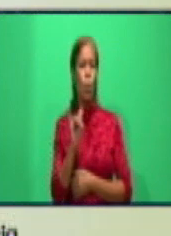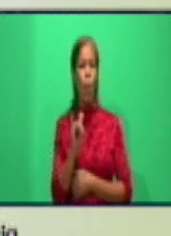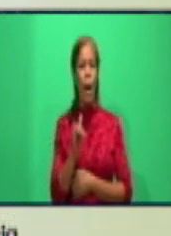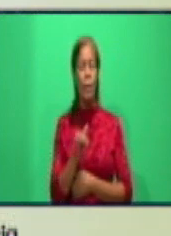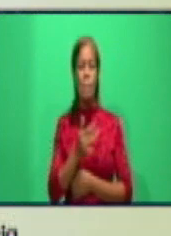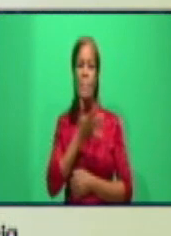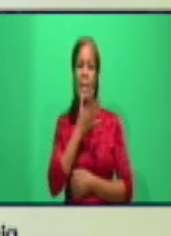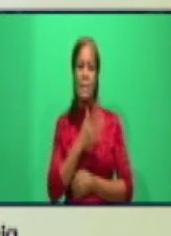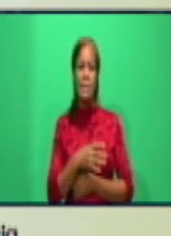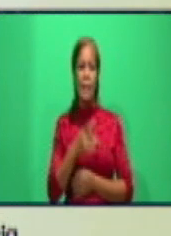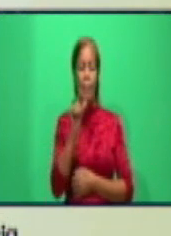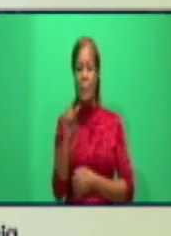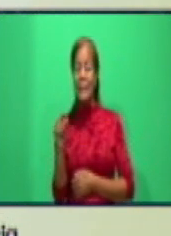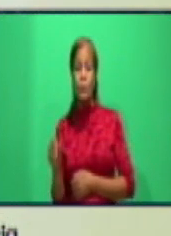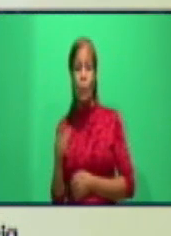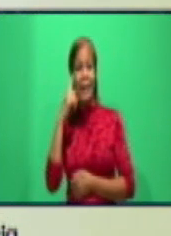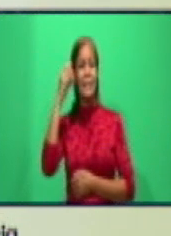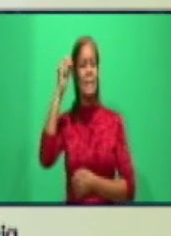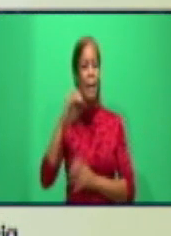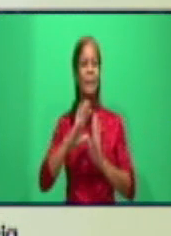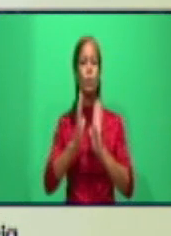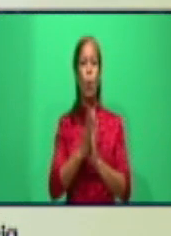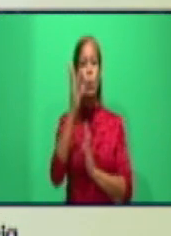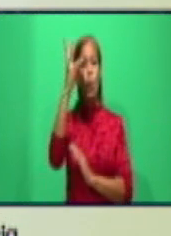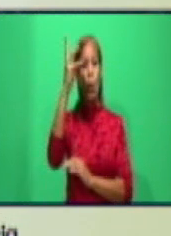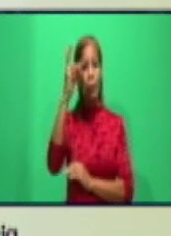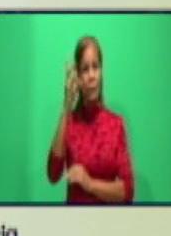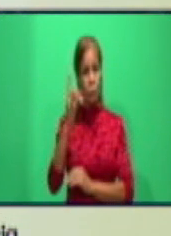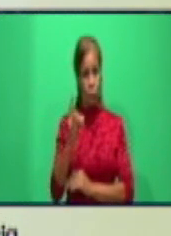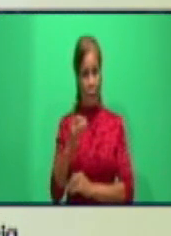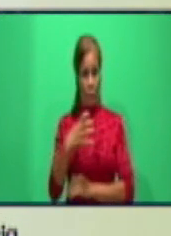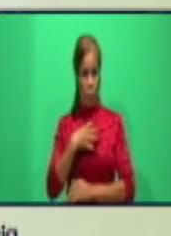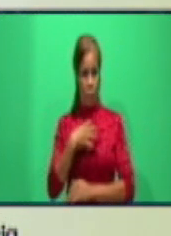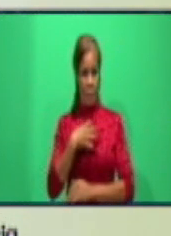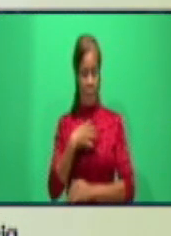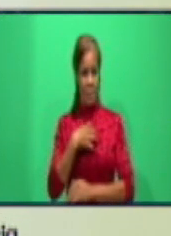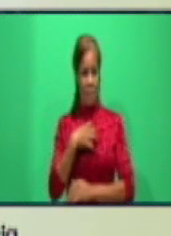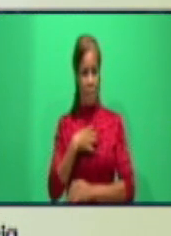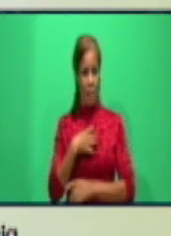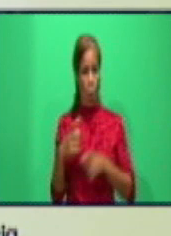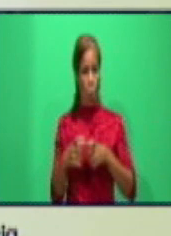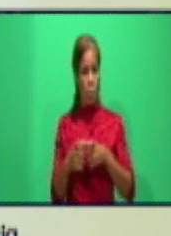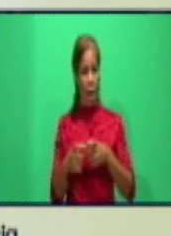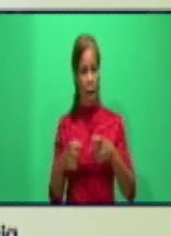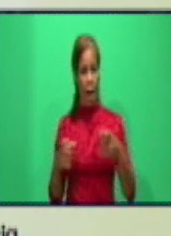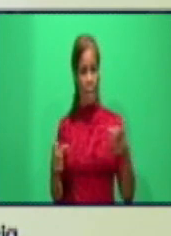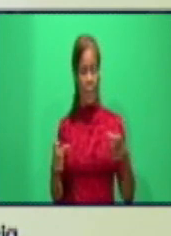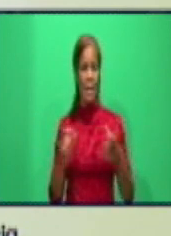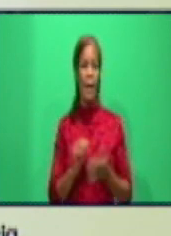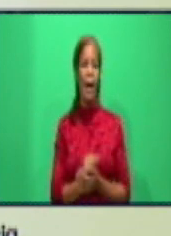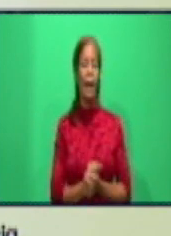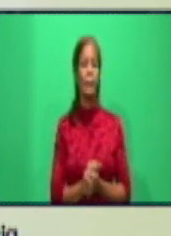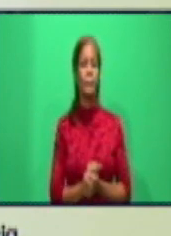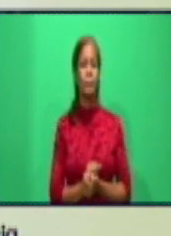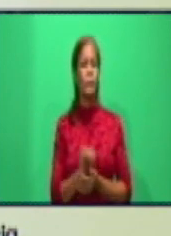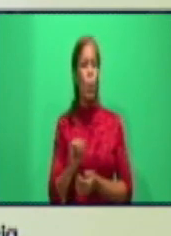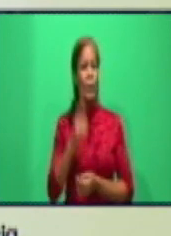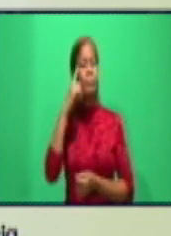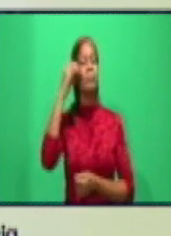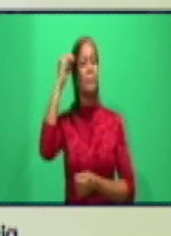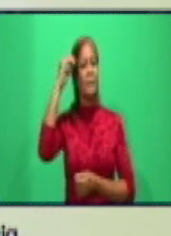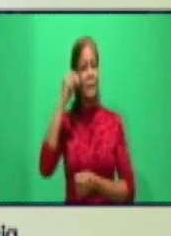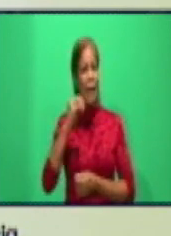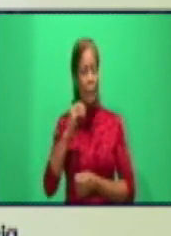Los bioestadísticos son aquellas personas que tienen un amplio dominio